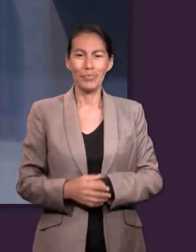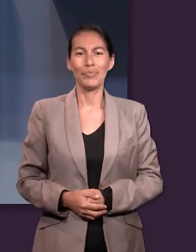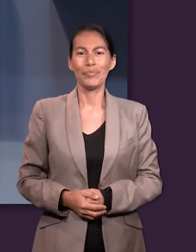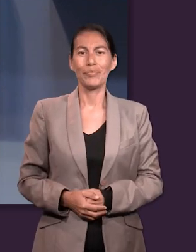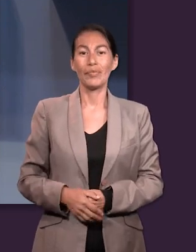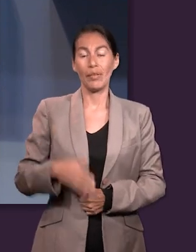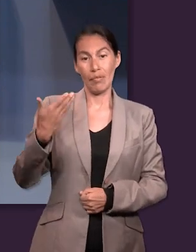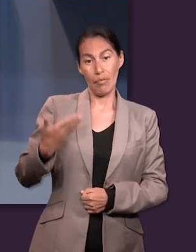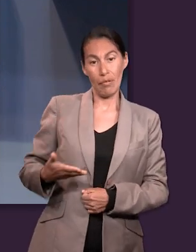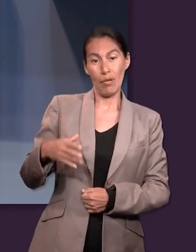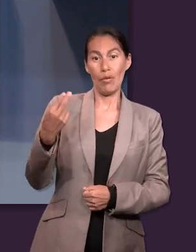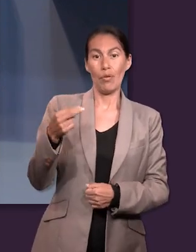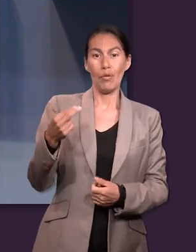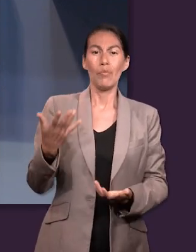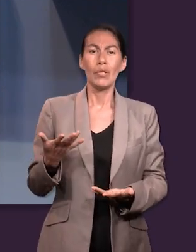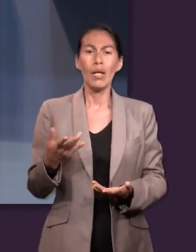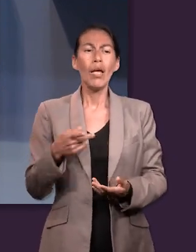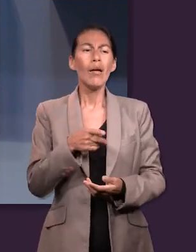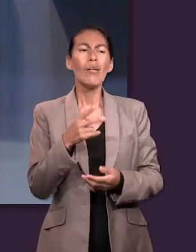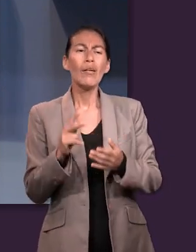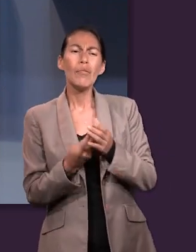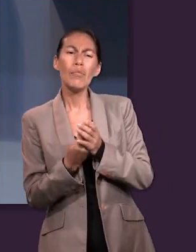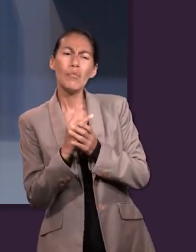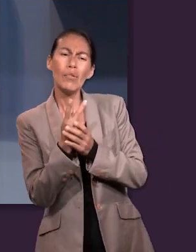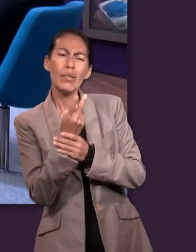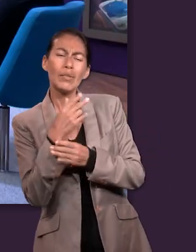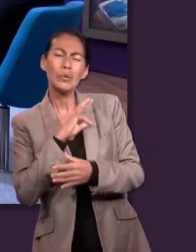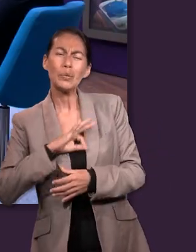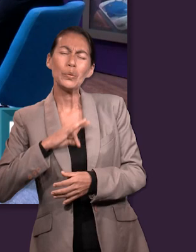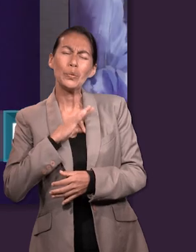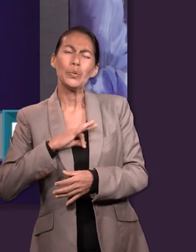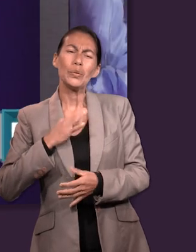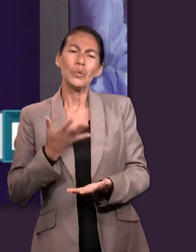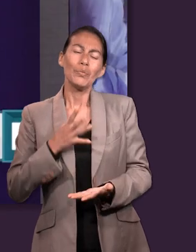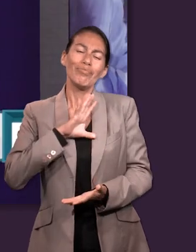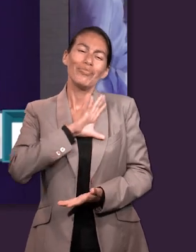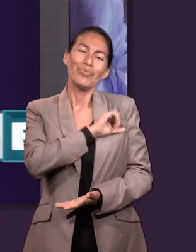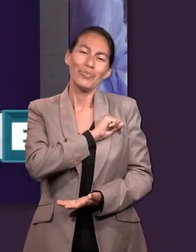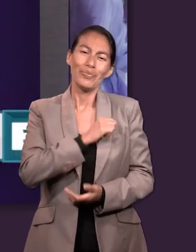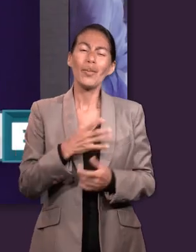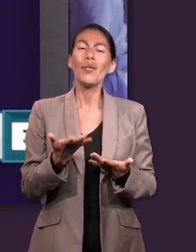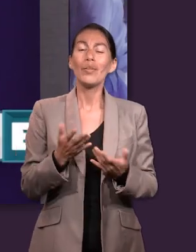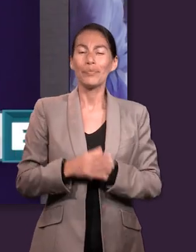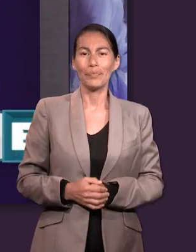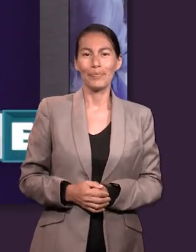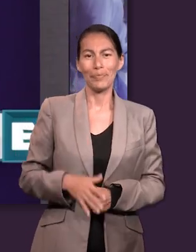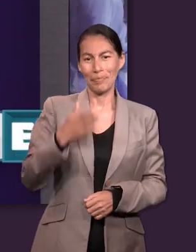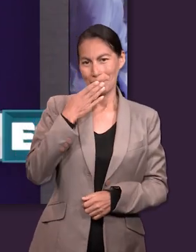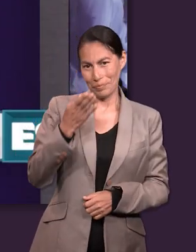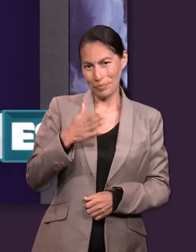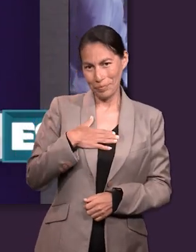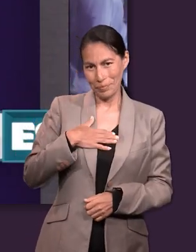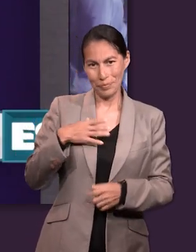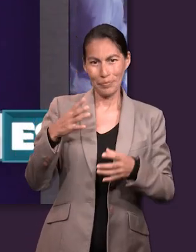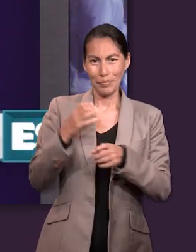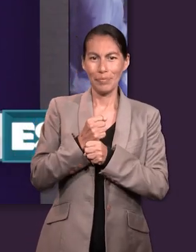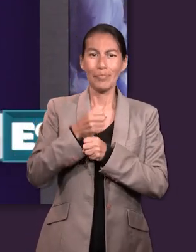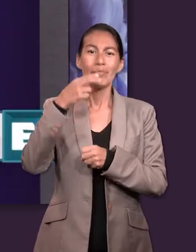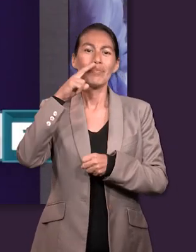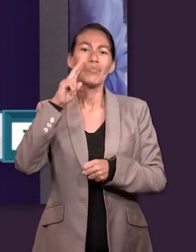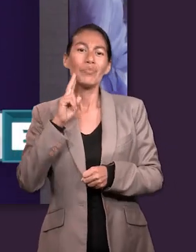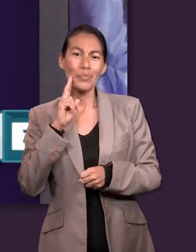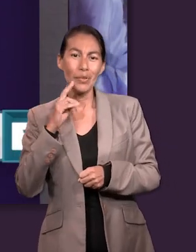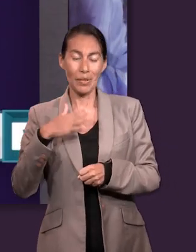también con su nombre me gustaría que dijeran cuál es su planta favorita. Ok, mi nombre es Uriel Suárez y una de las